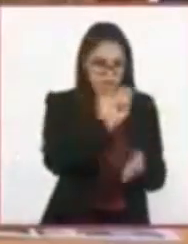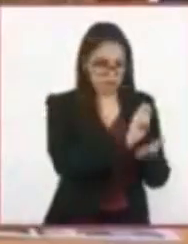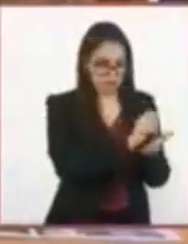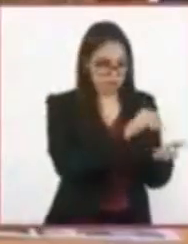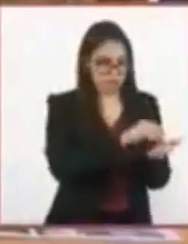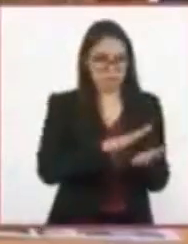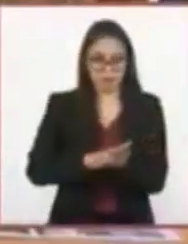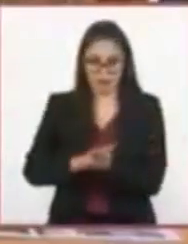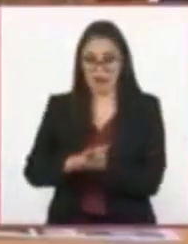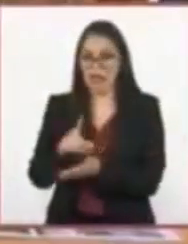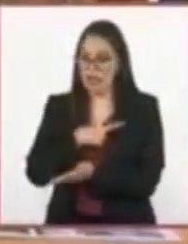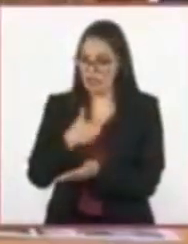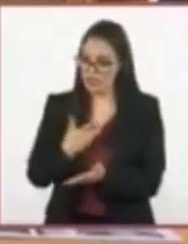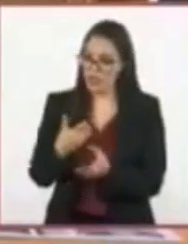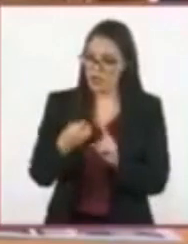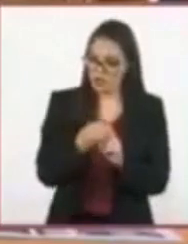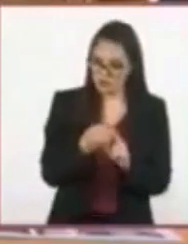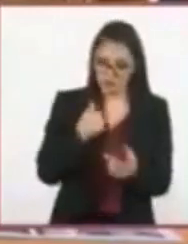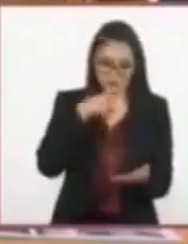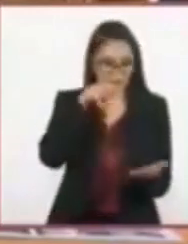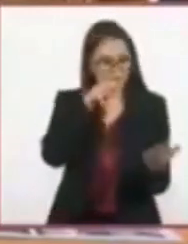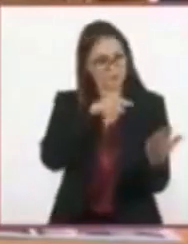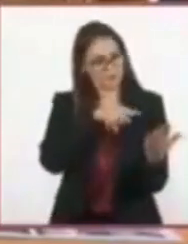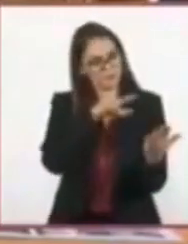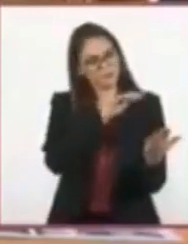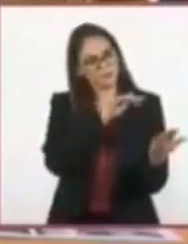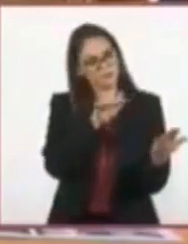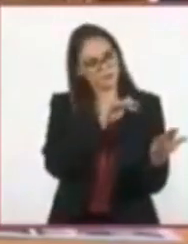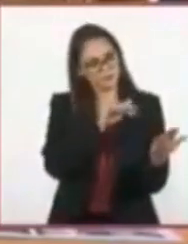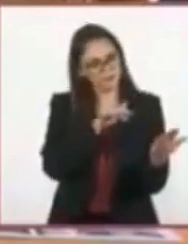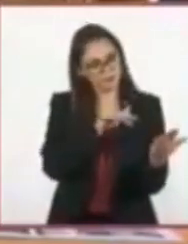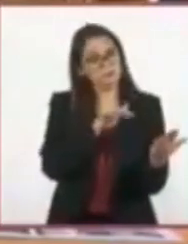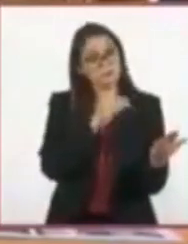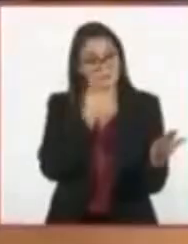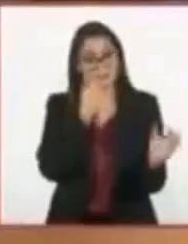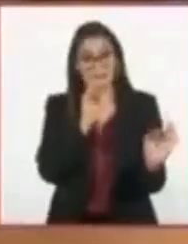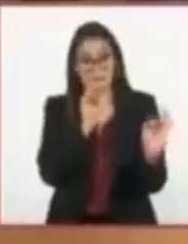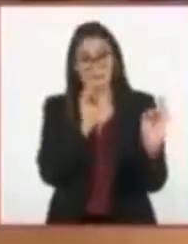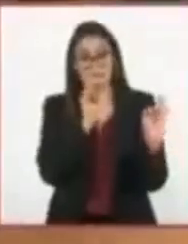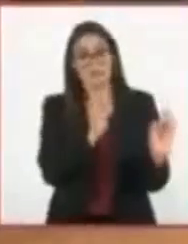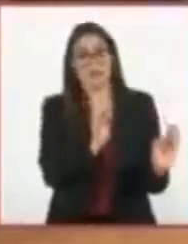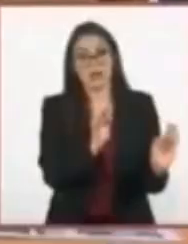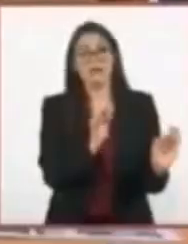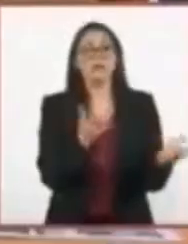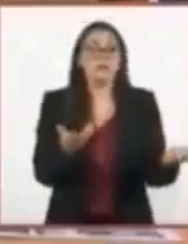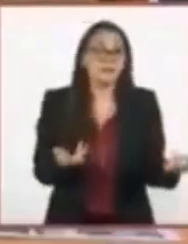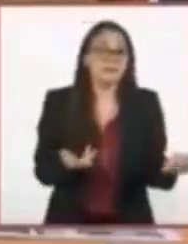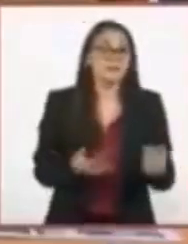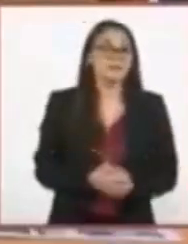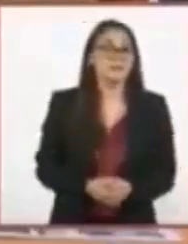en la planificación. Lo leemos para ver si cumple con el propósito